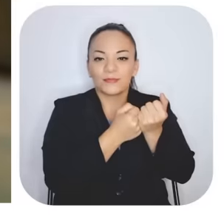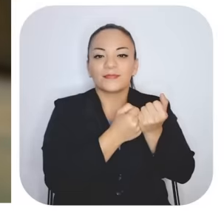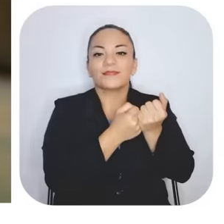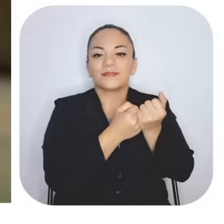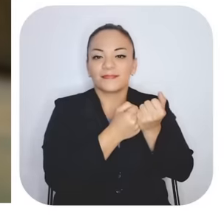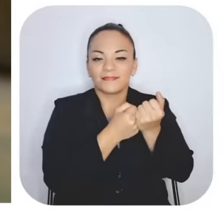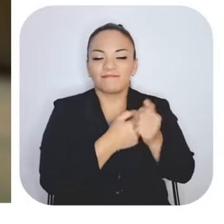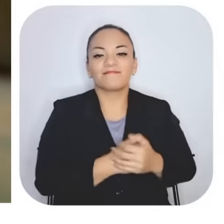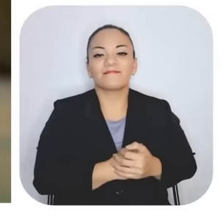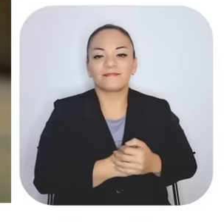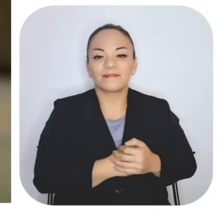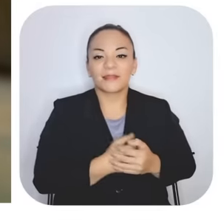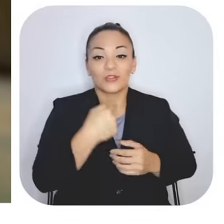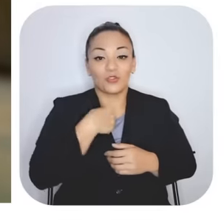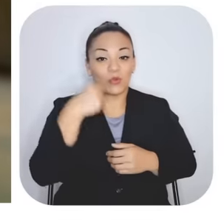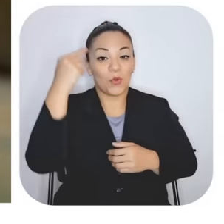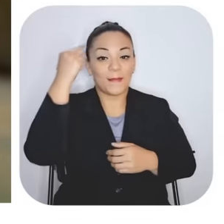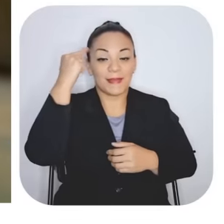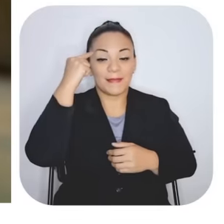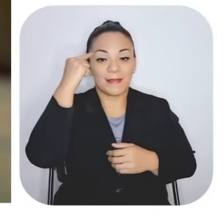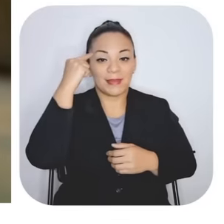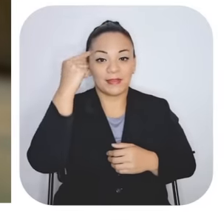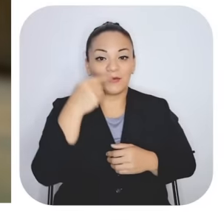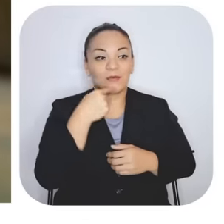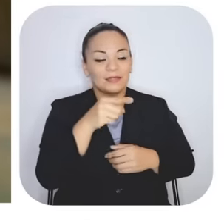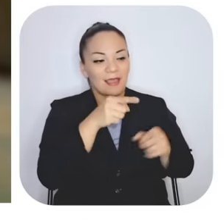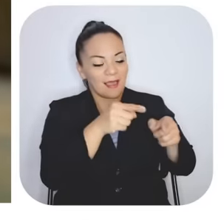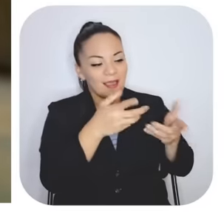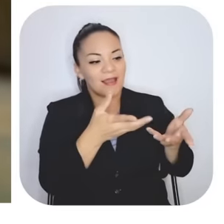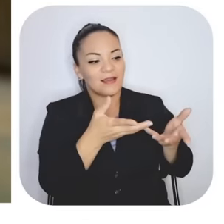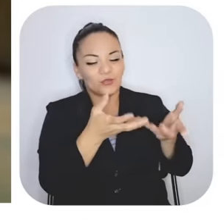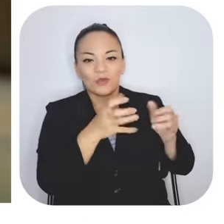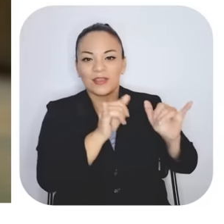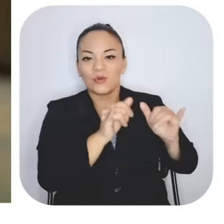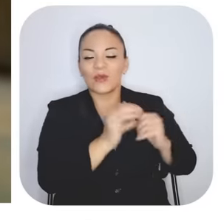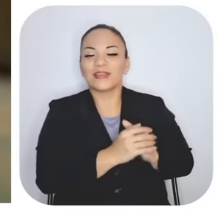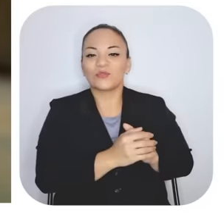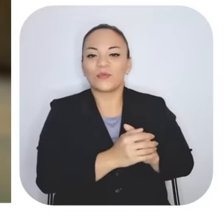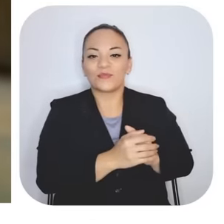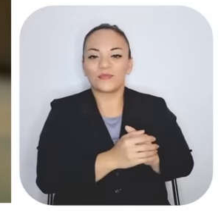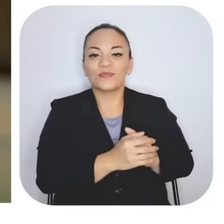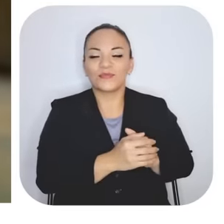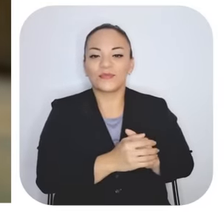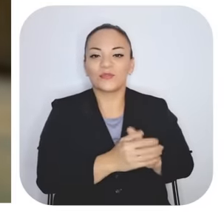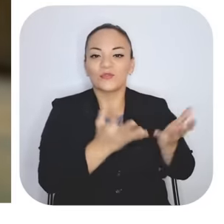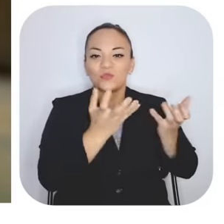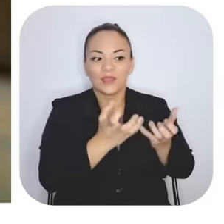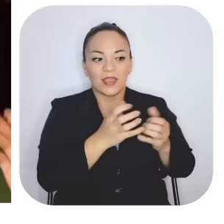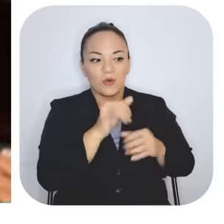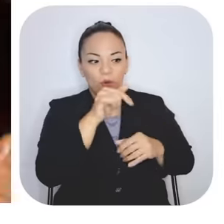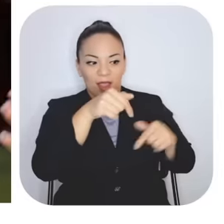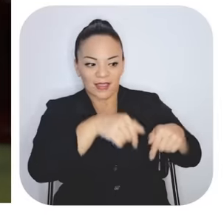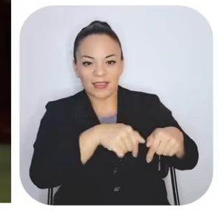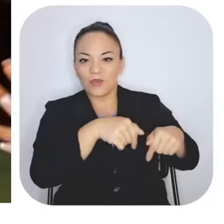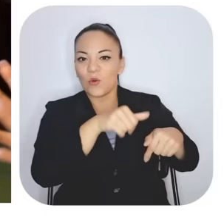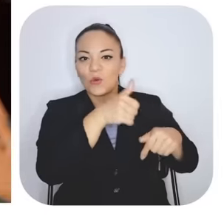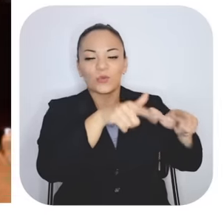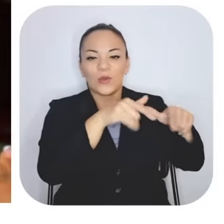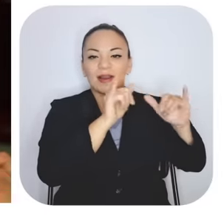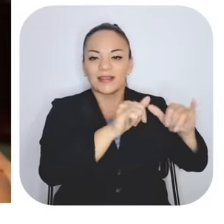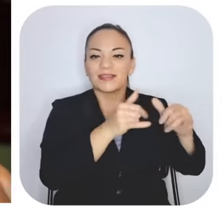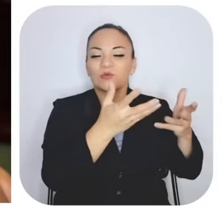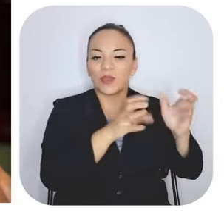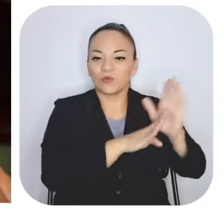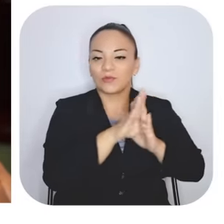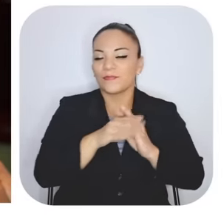yo decía en mi mente, no, yo quiero esto. Yo cuando salga que aquí o donde esté, quiero esto. Usted no